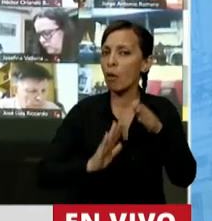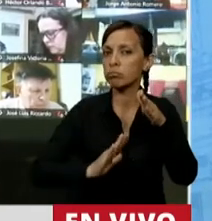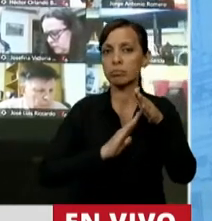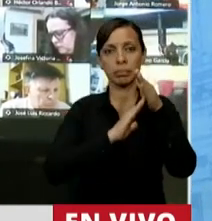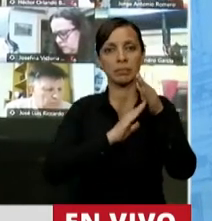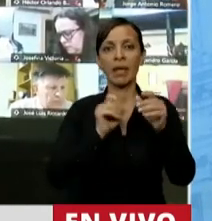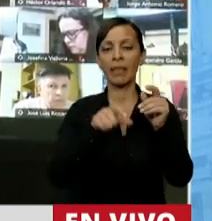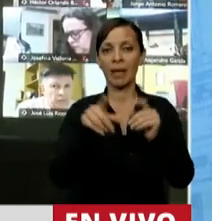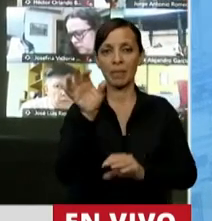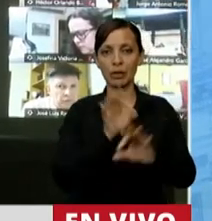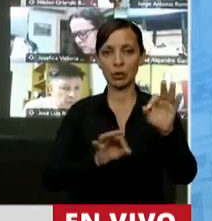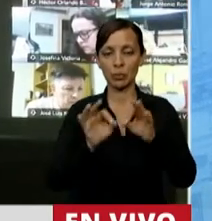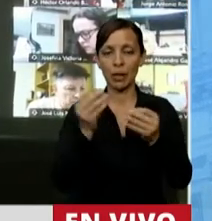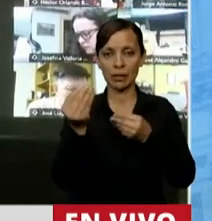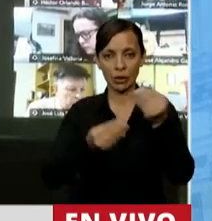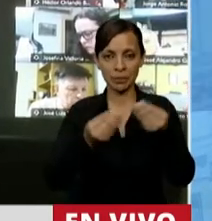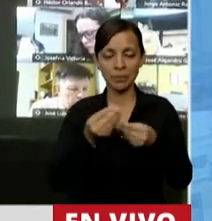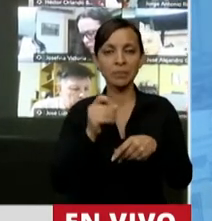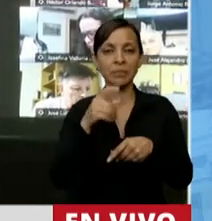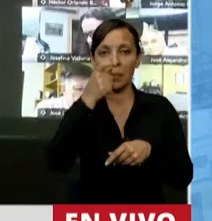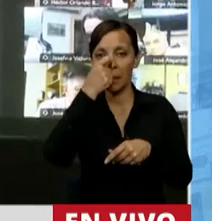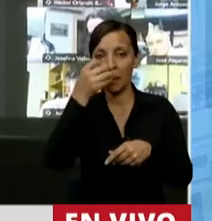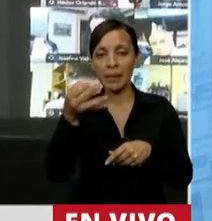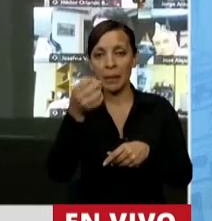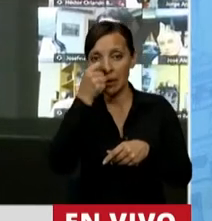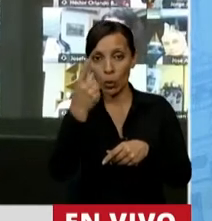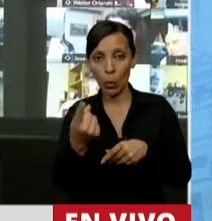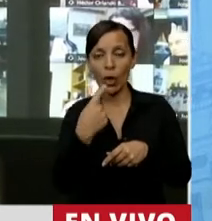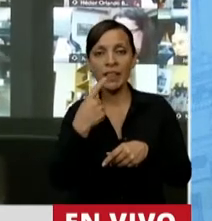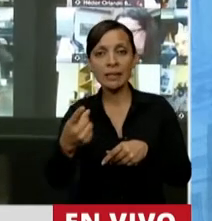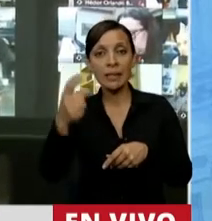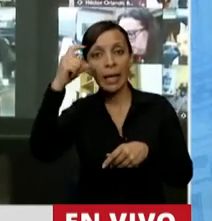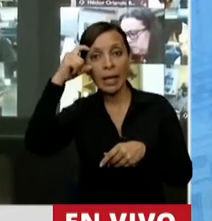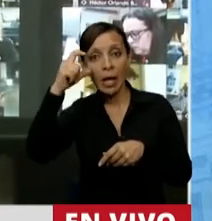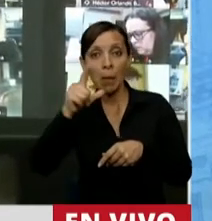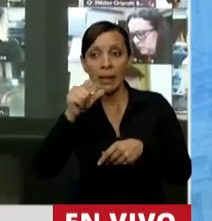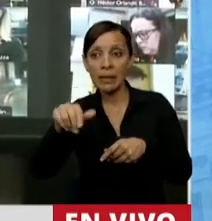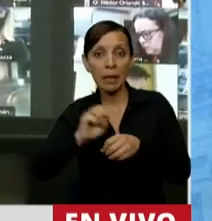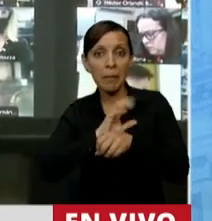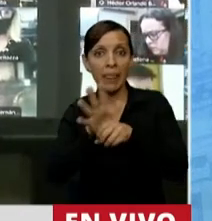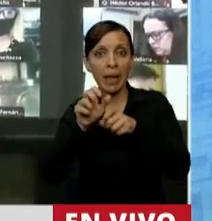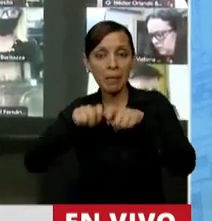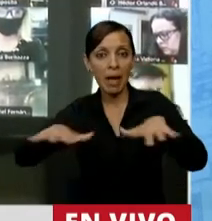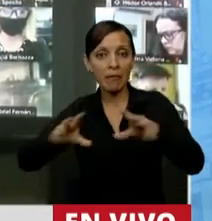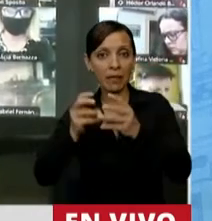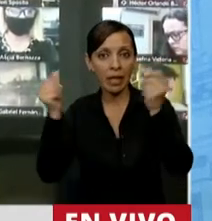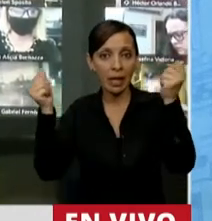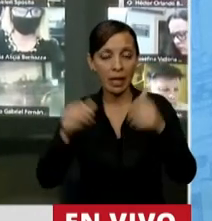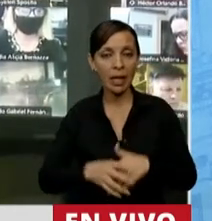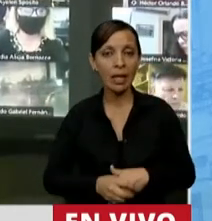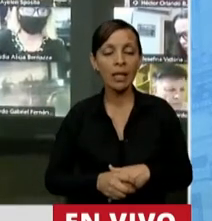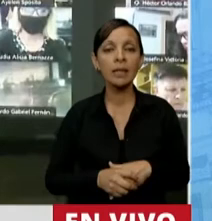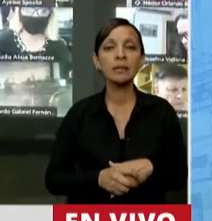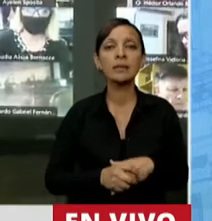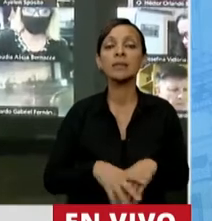ejecución de ese presupuesto 2021, que a partir de enero no habría más pandemia en la Argentina, y este proyecto de